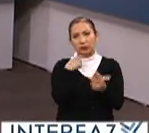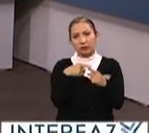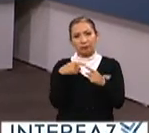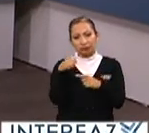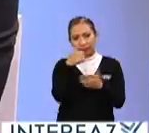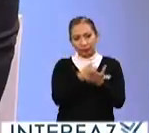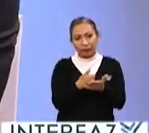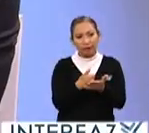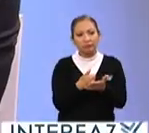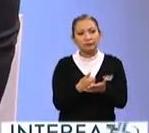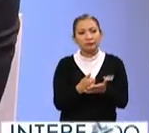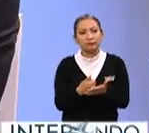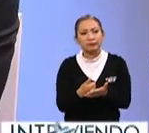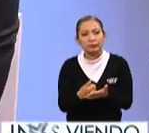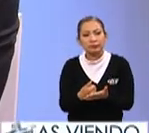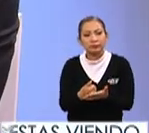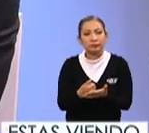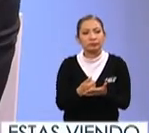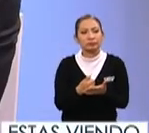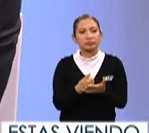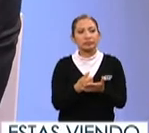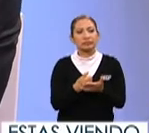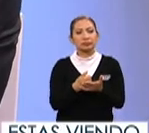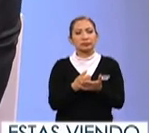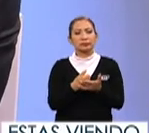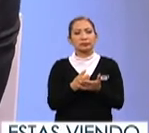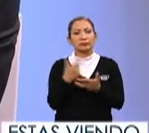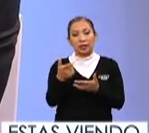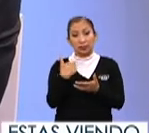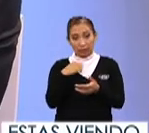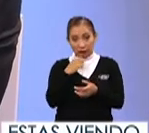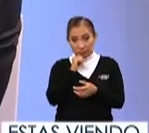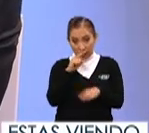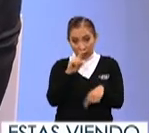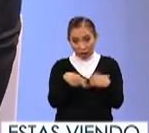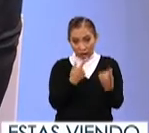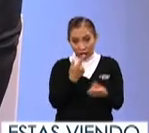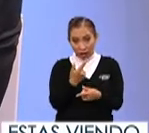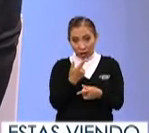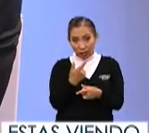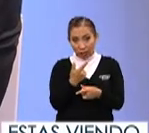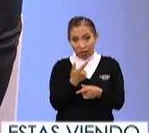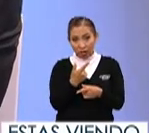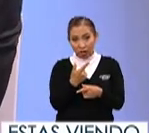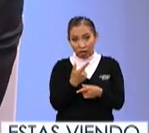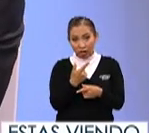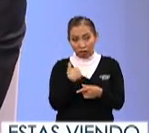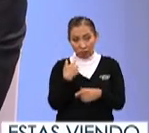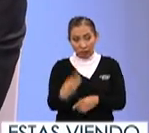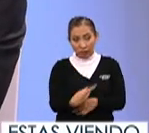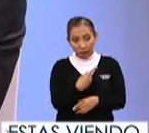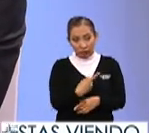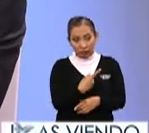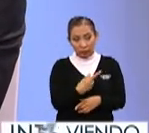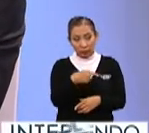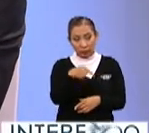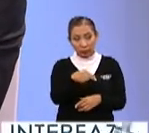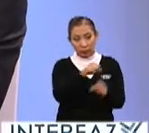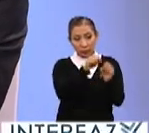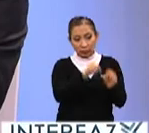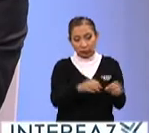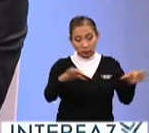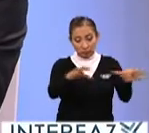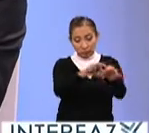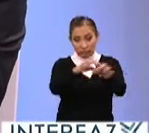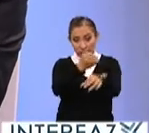esquinas de nuestras ciudades. En ese sentido conviene ir también a este tipo en un momento dado. O sea, pregunto si estos son sistemas